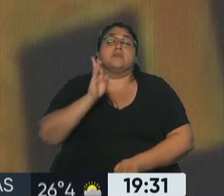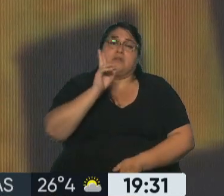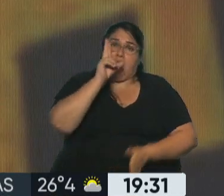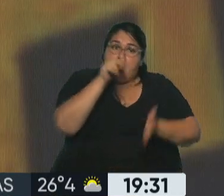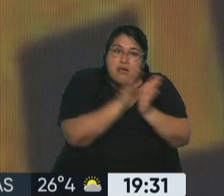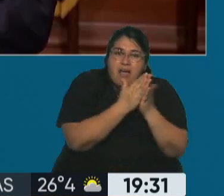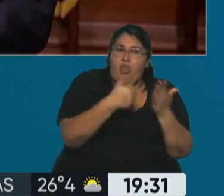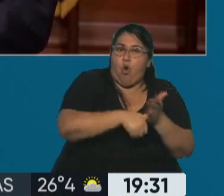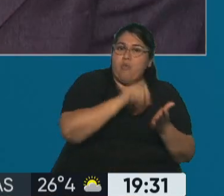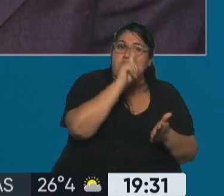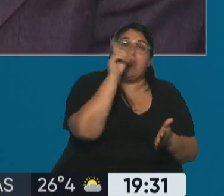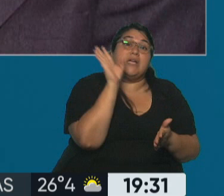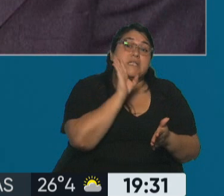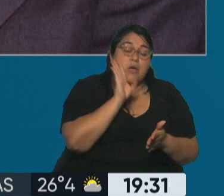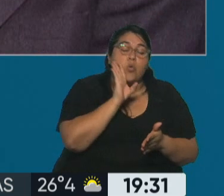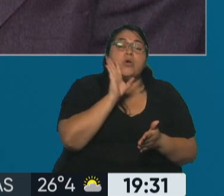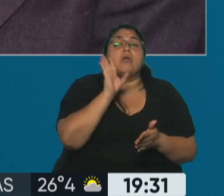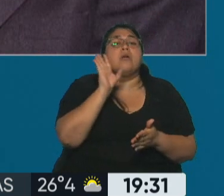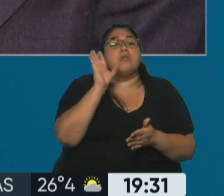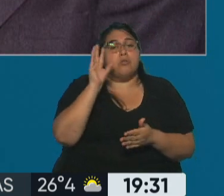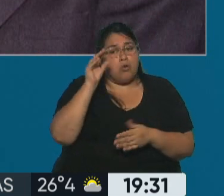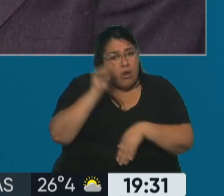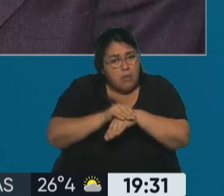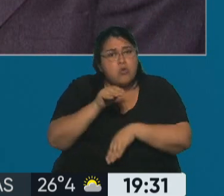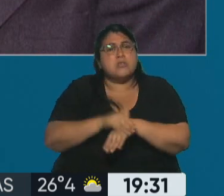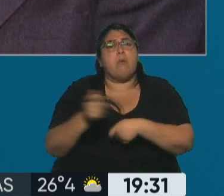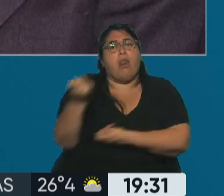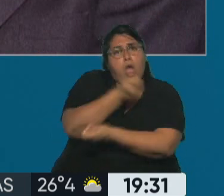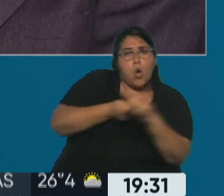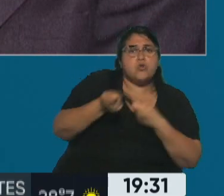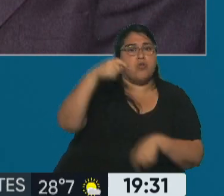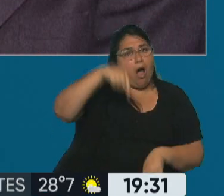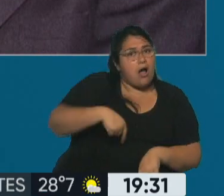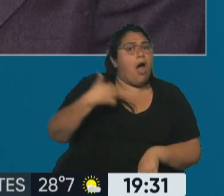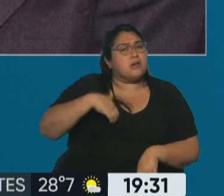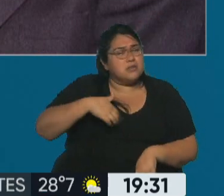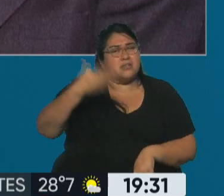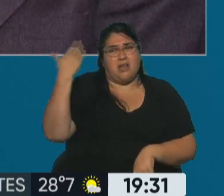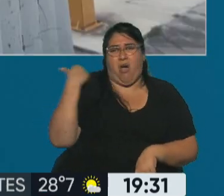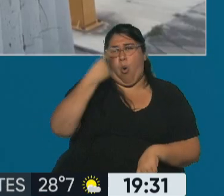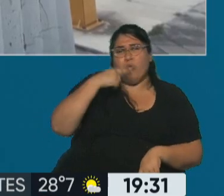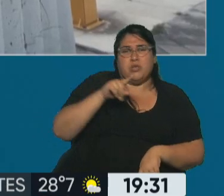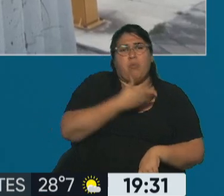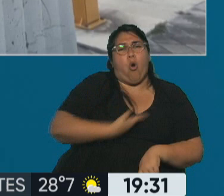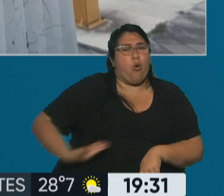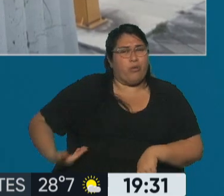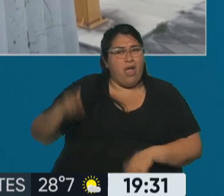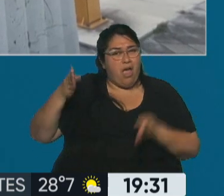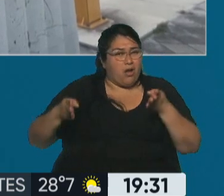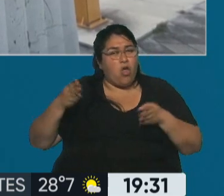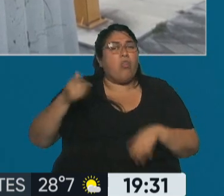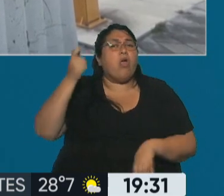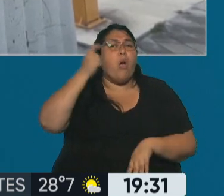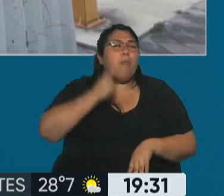norteamericano, estadounidense fue encargado de negocios acá en la Argentina, en la última parte del gobierno de Carlos Saúl